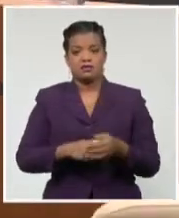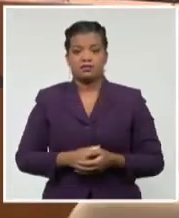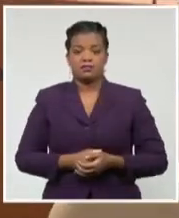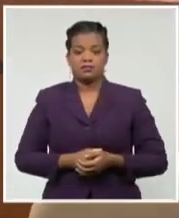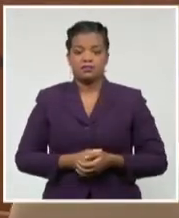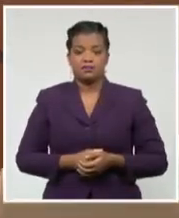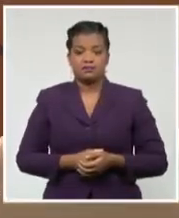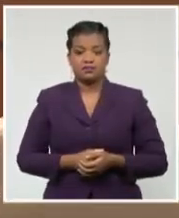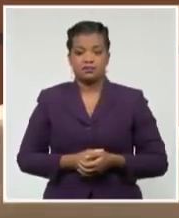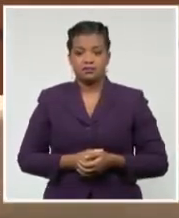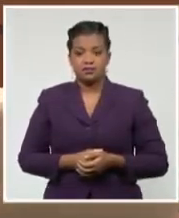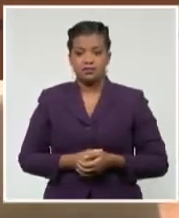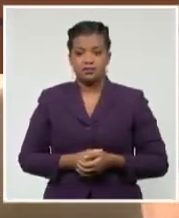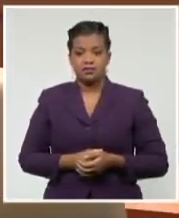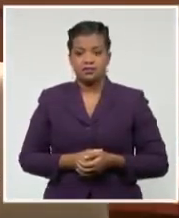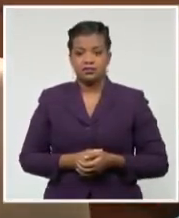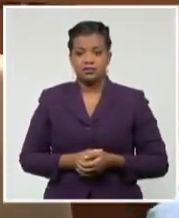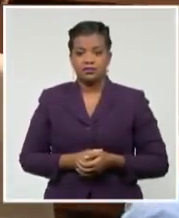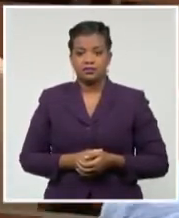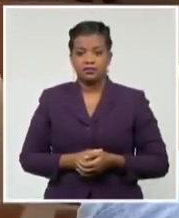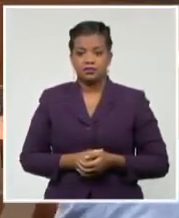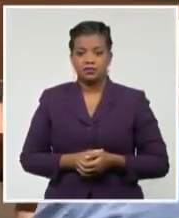Rodríguez Fernández, Sistema Informativo de la Televisión Cubana.